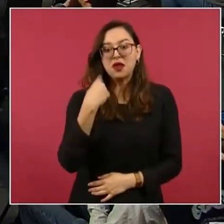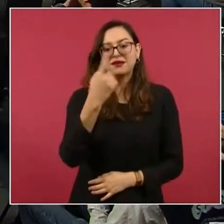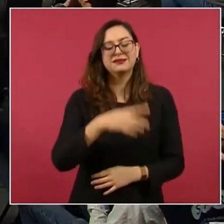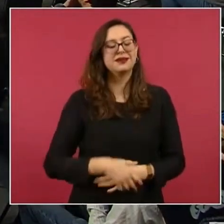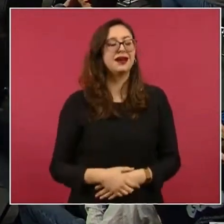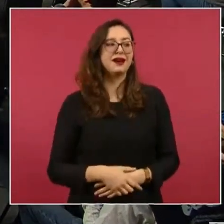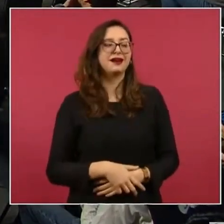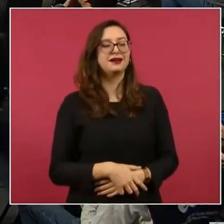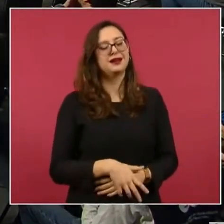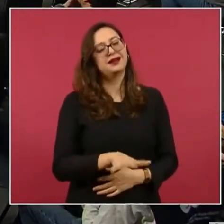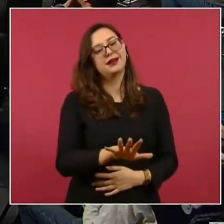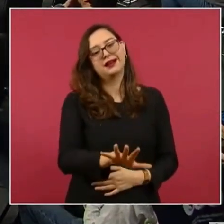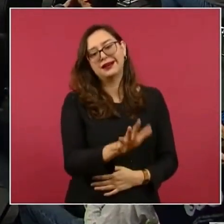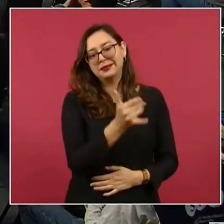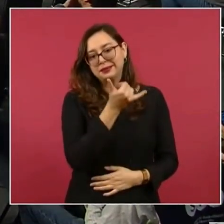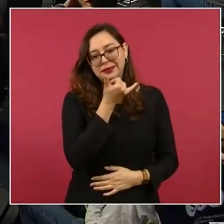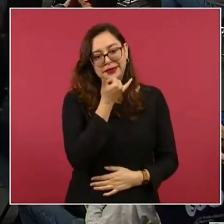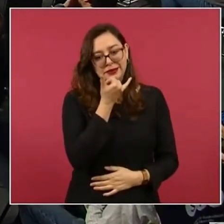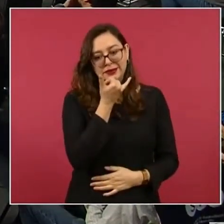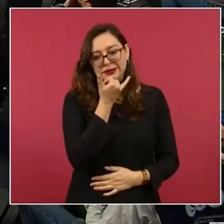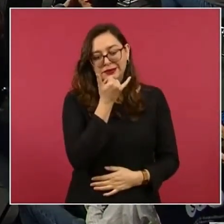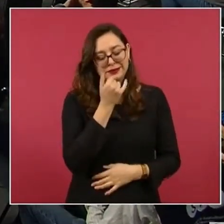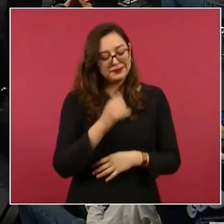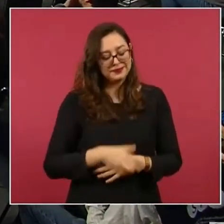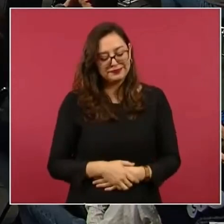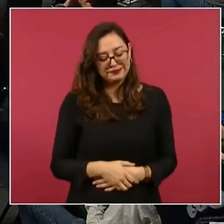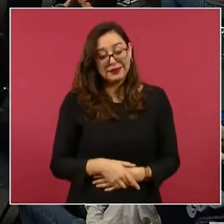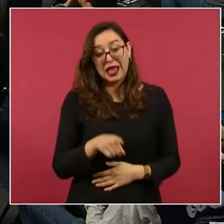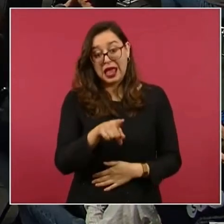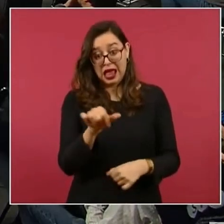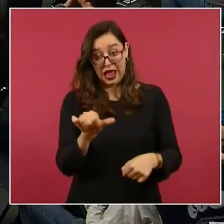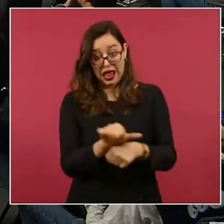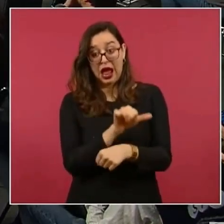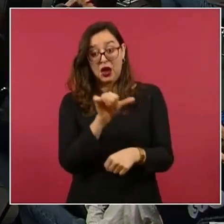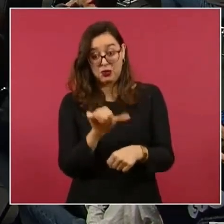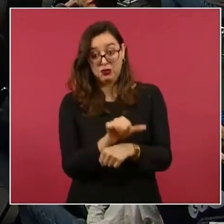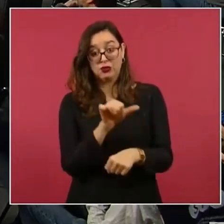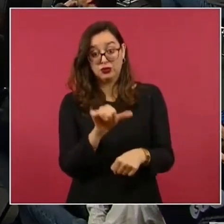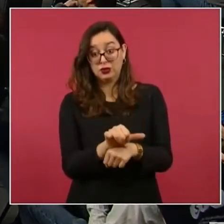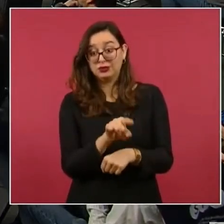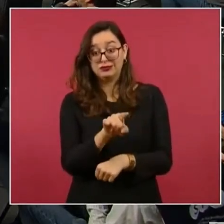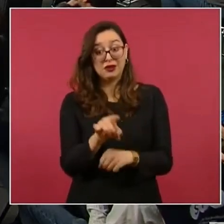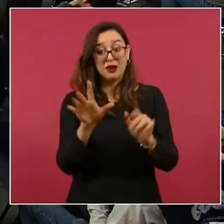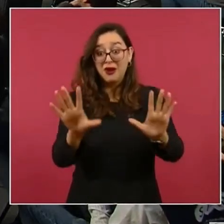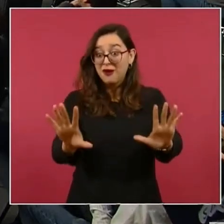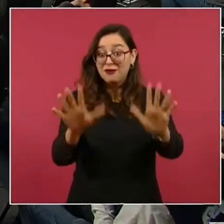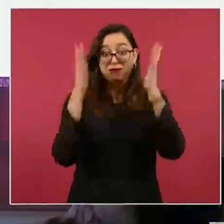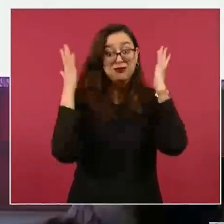como él le llama no puede ir